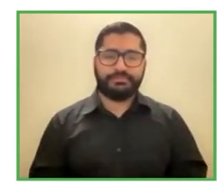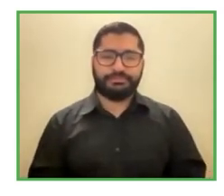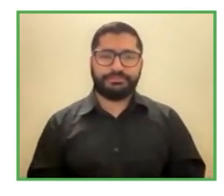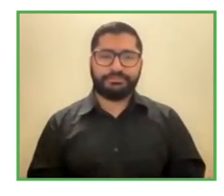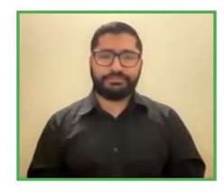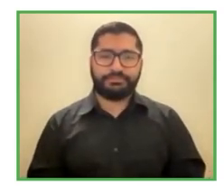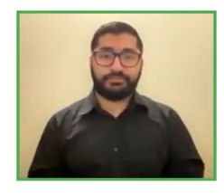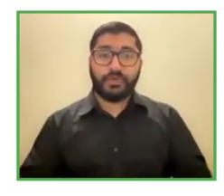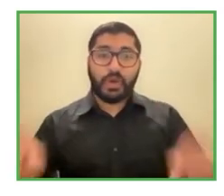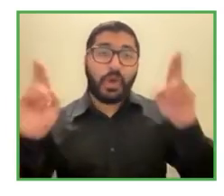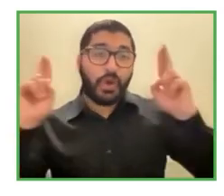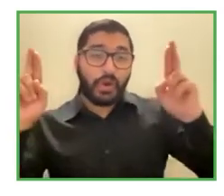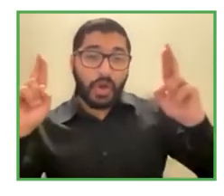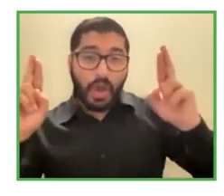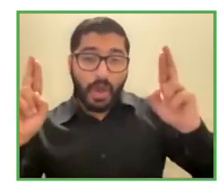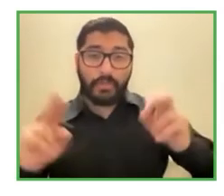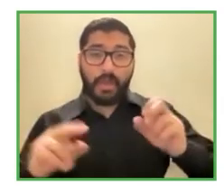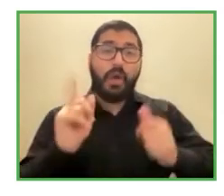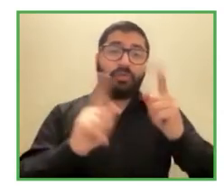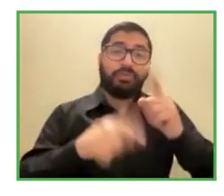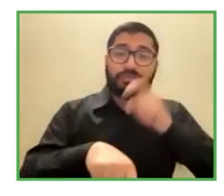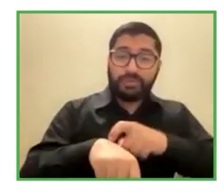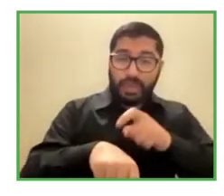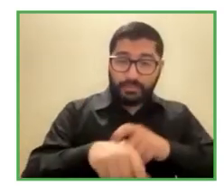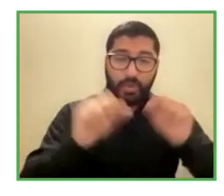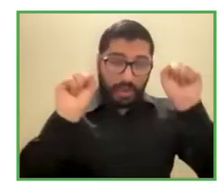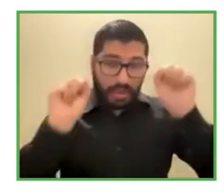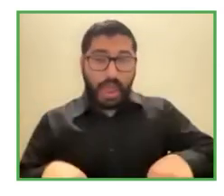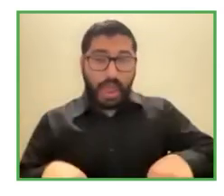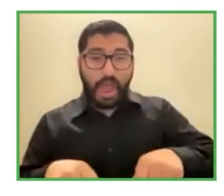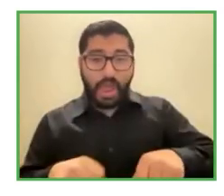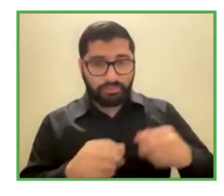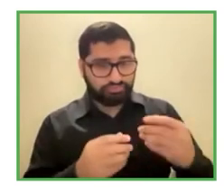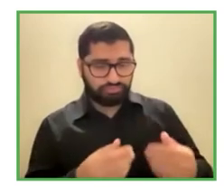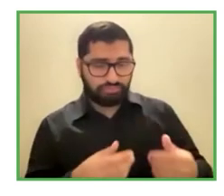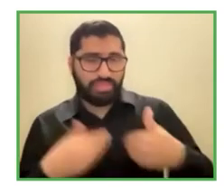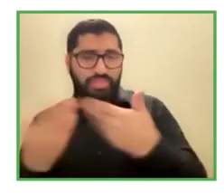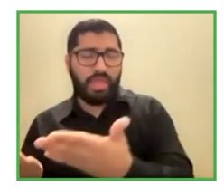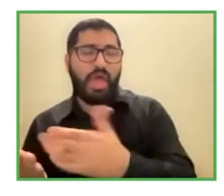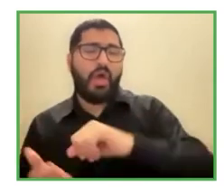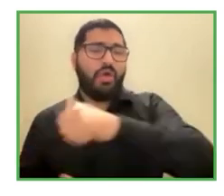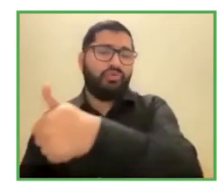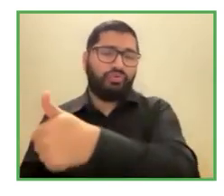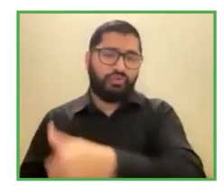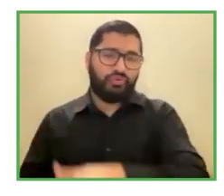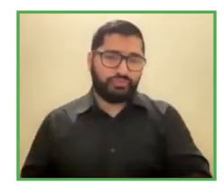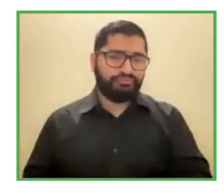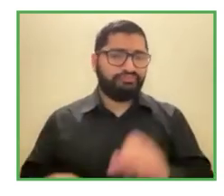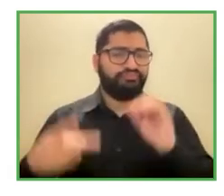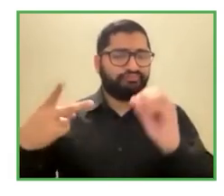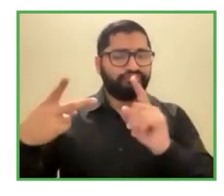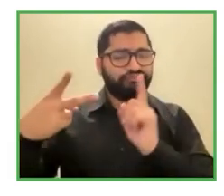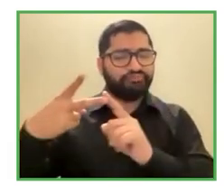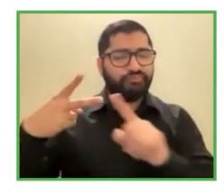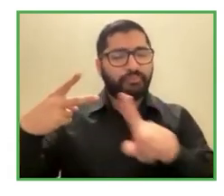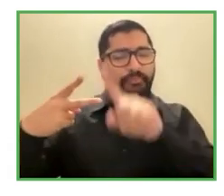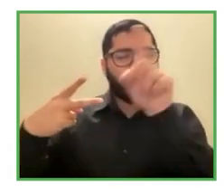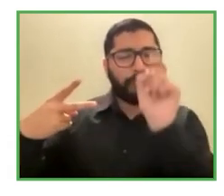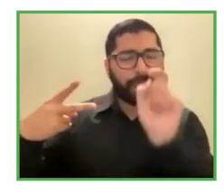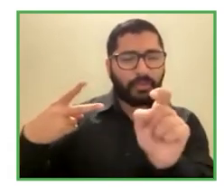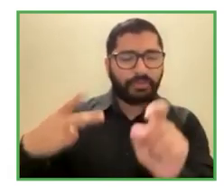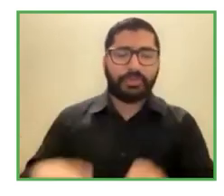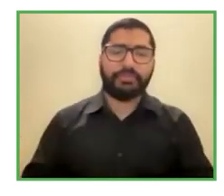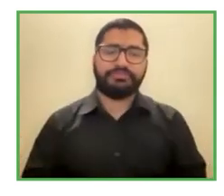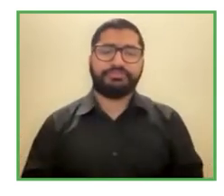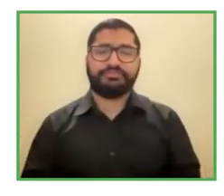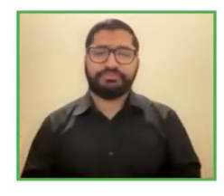se pueda ir dando con respecto a la segunda pregunta Juan Carlos tú hablas